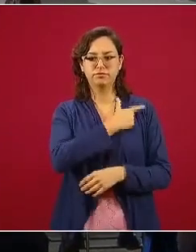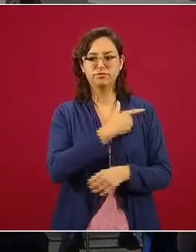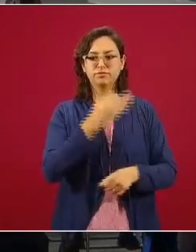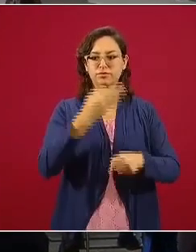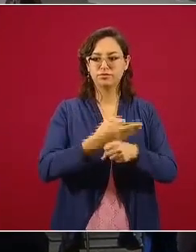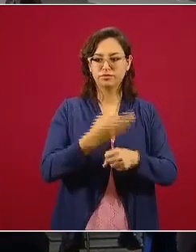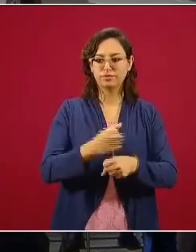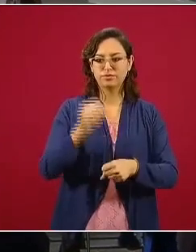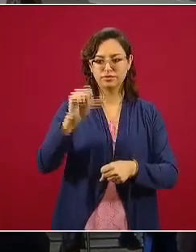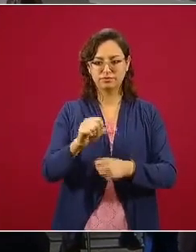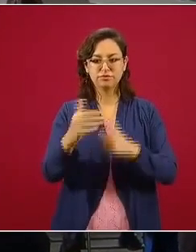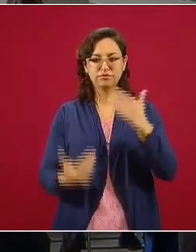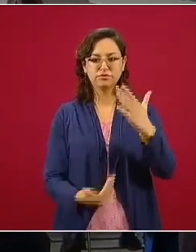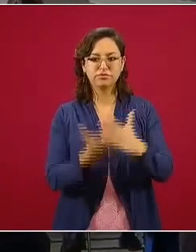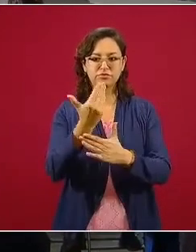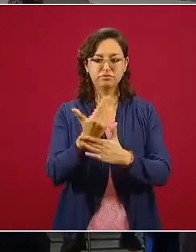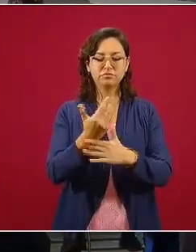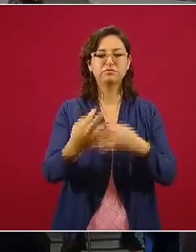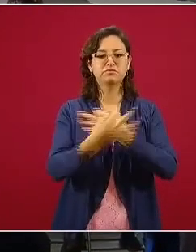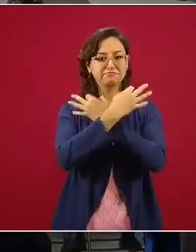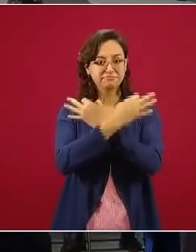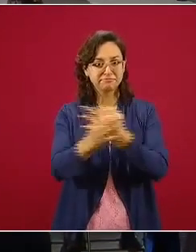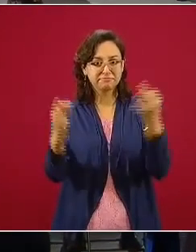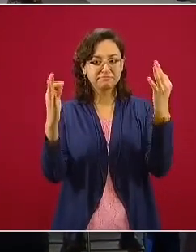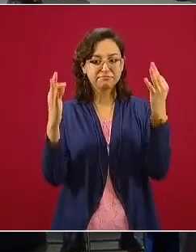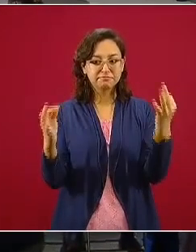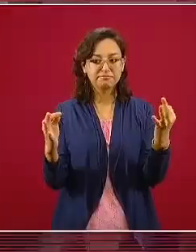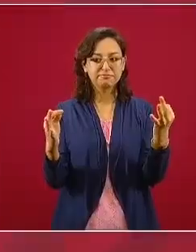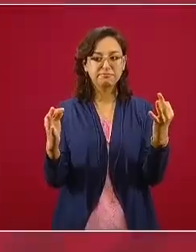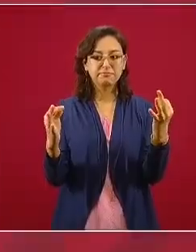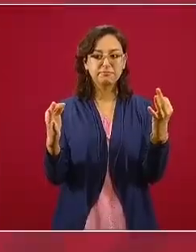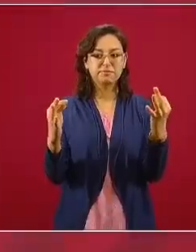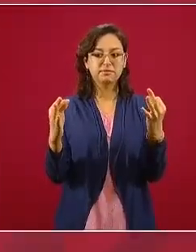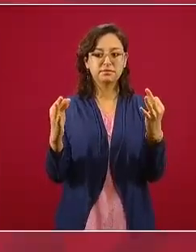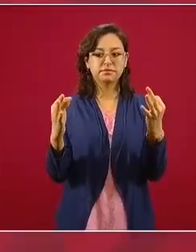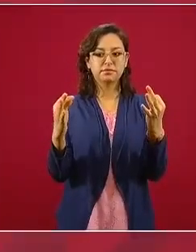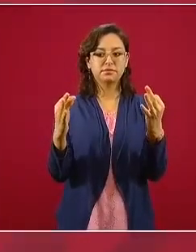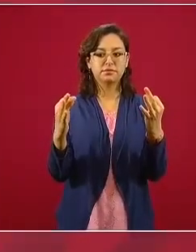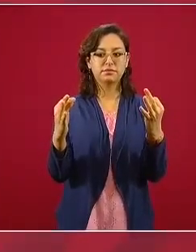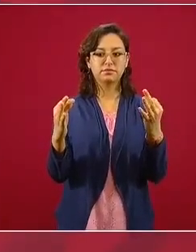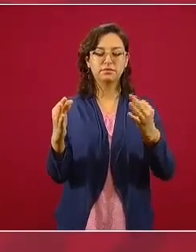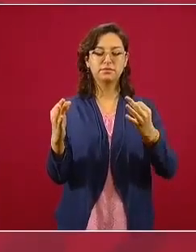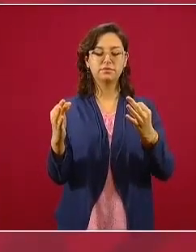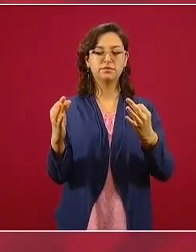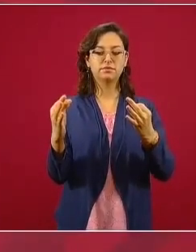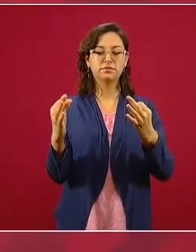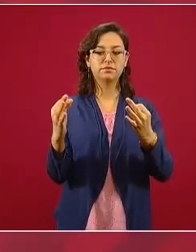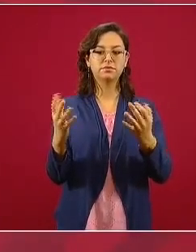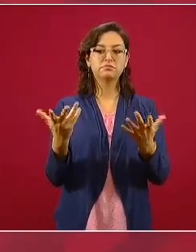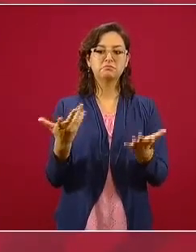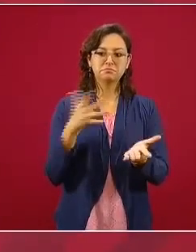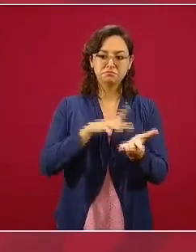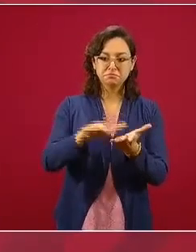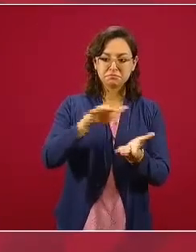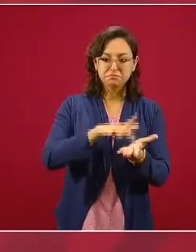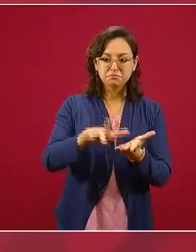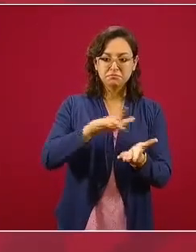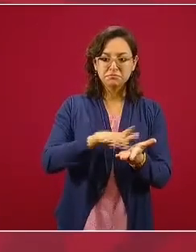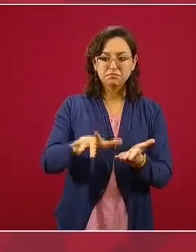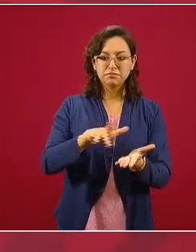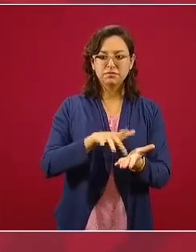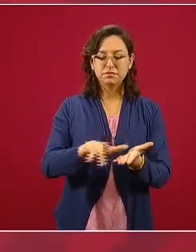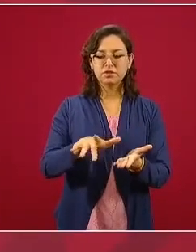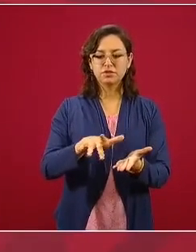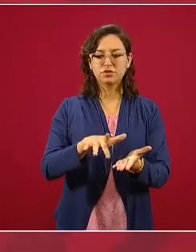anunciar un acto de apoyo, de solidaridad